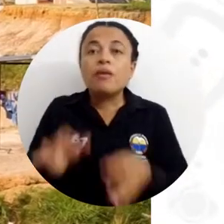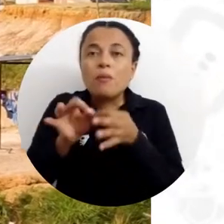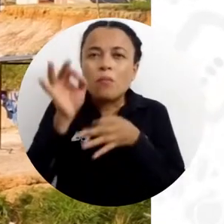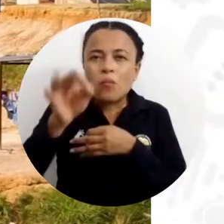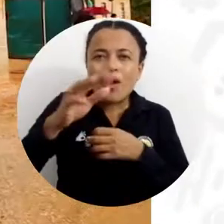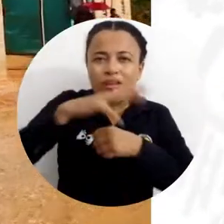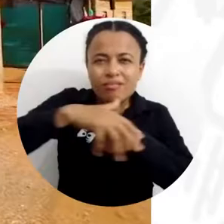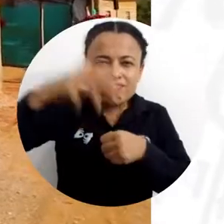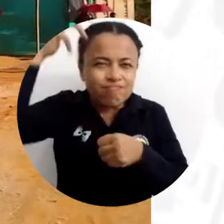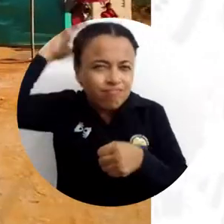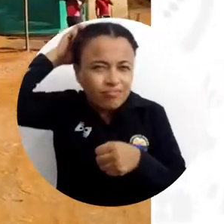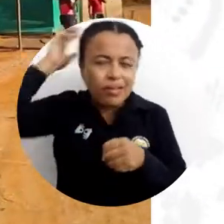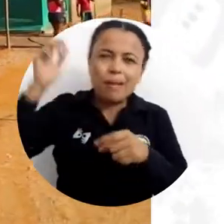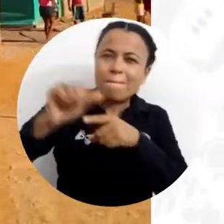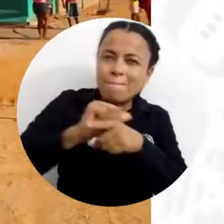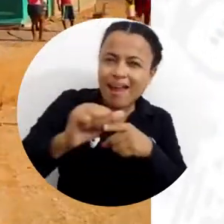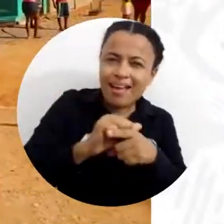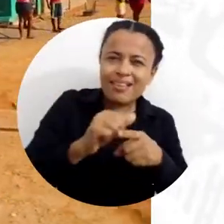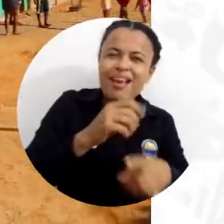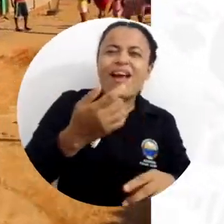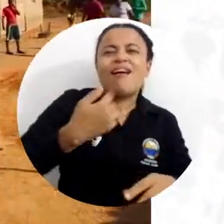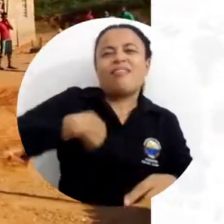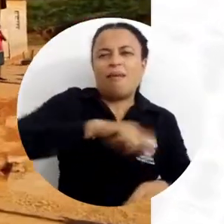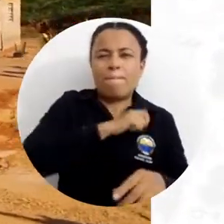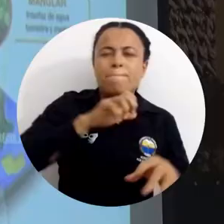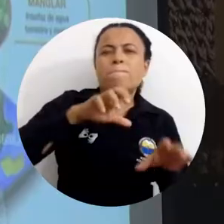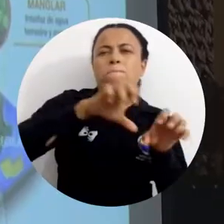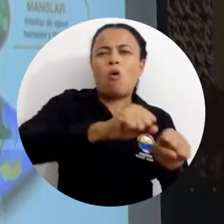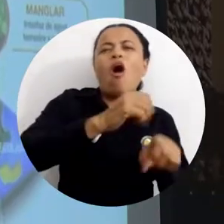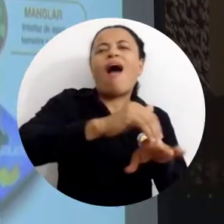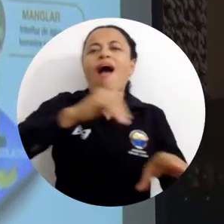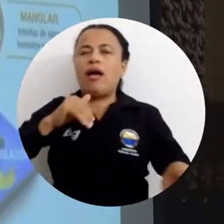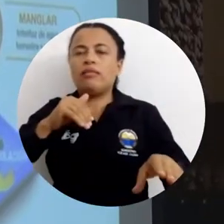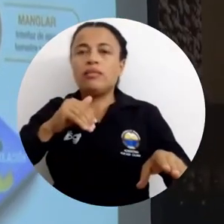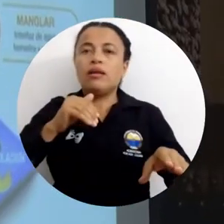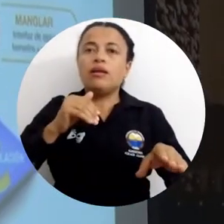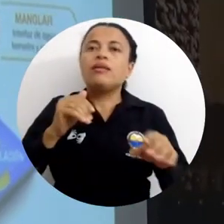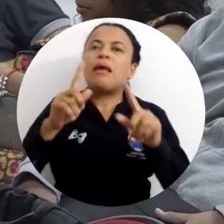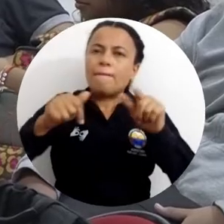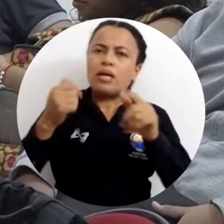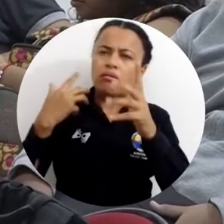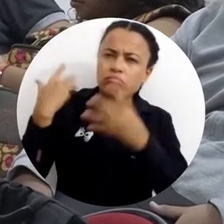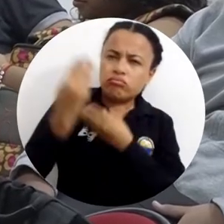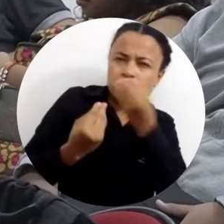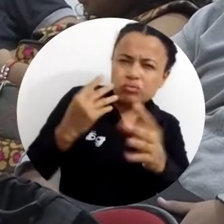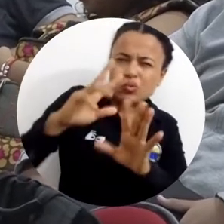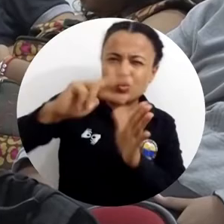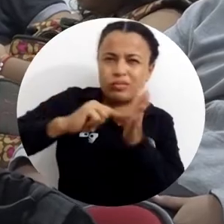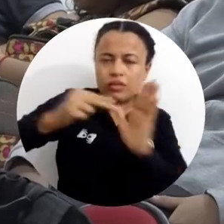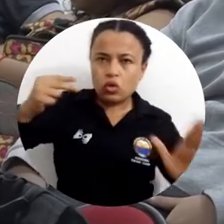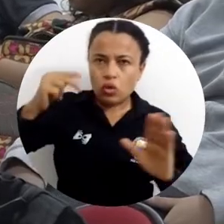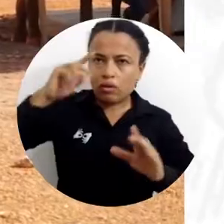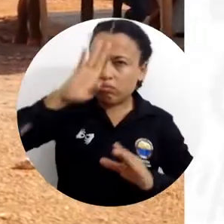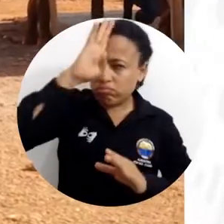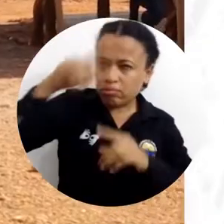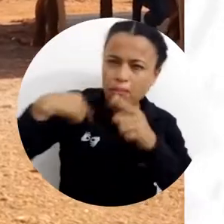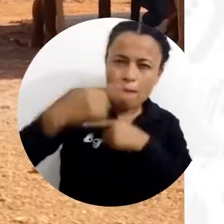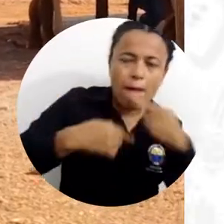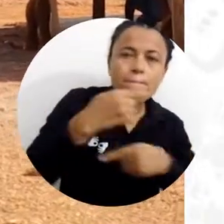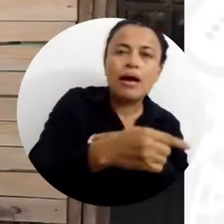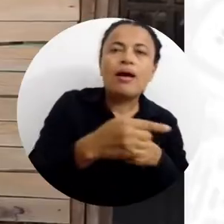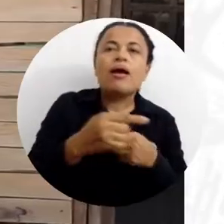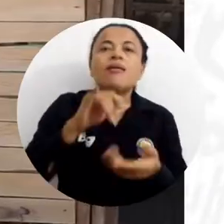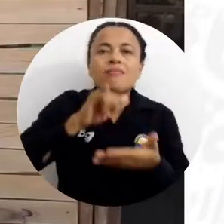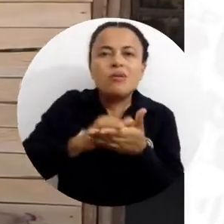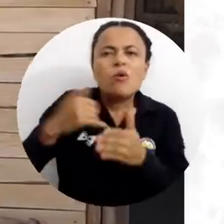El pueblo cenú, prácticas prehispánicas y transferencias tecnológicas, fue la conferencia donde se expusieron los procesos que aplicaron los cenú